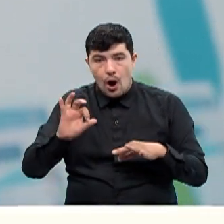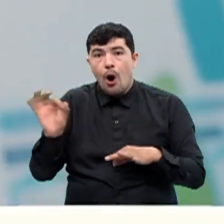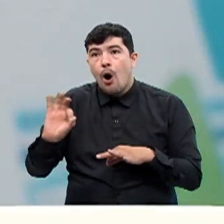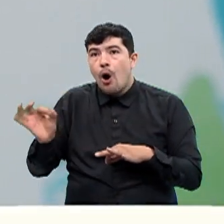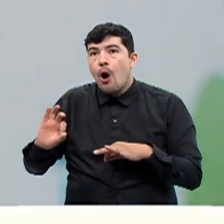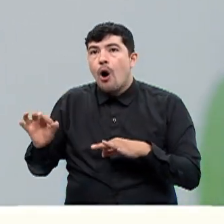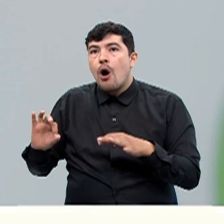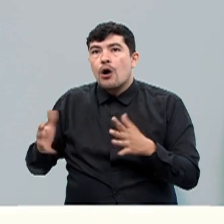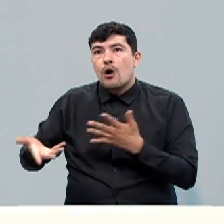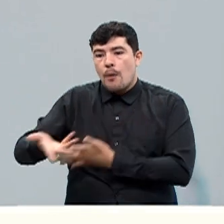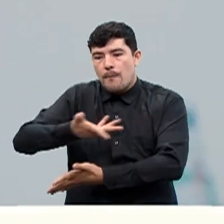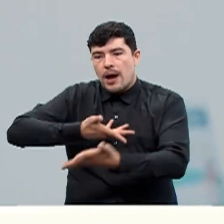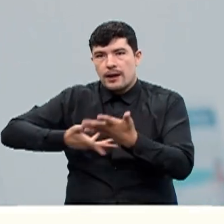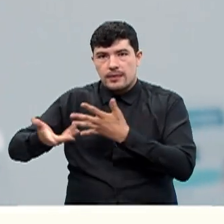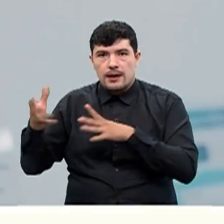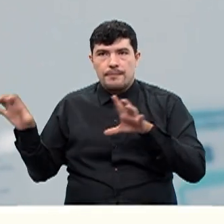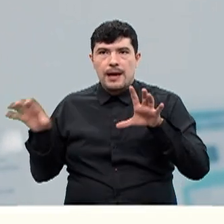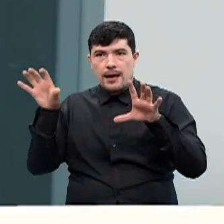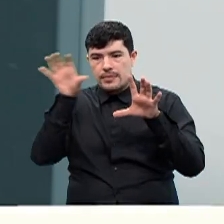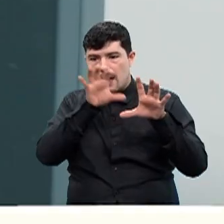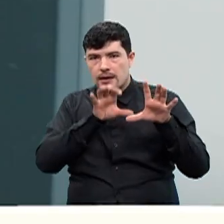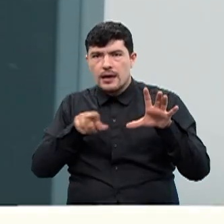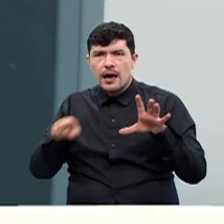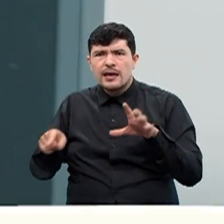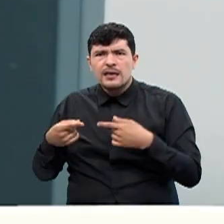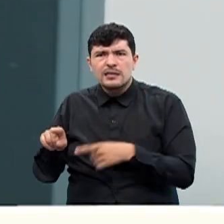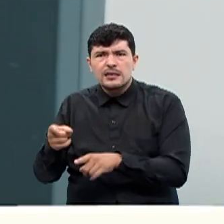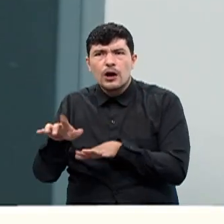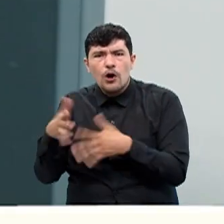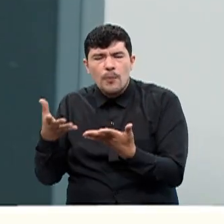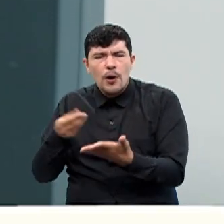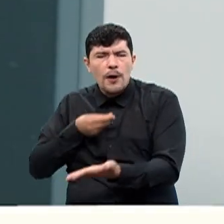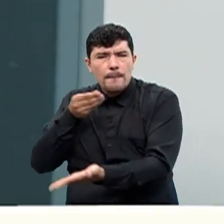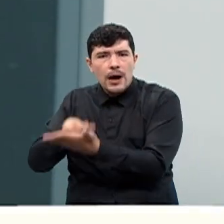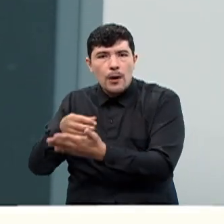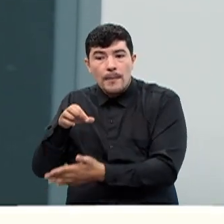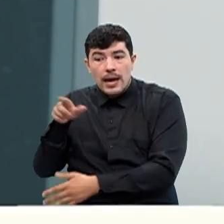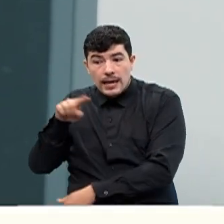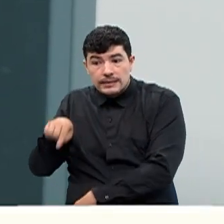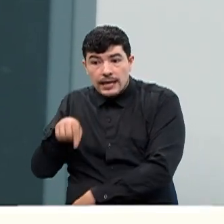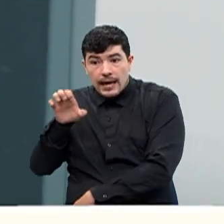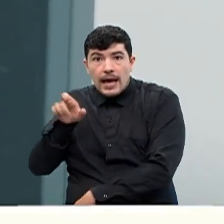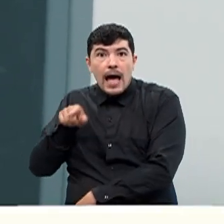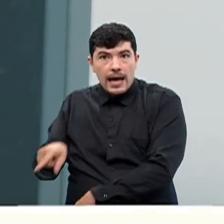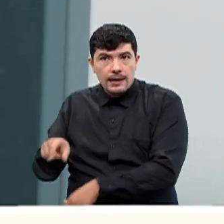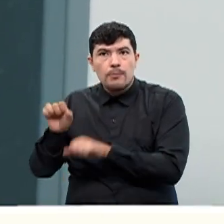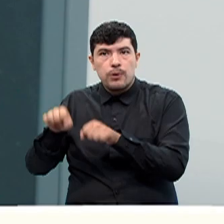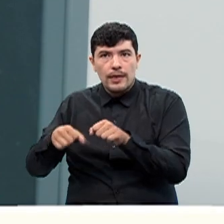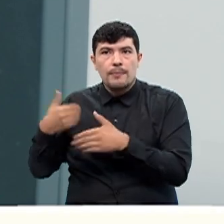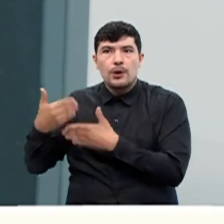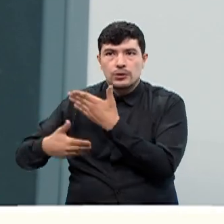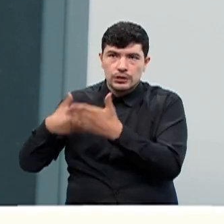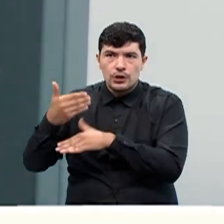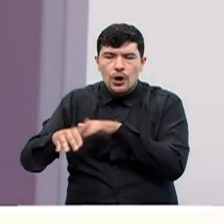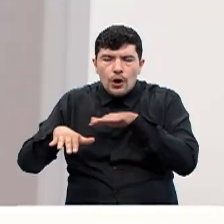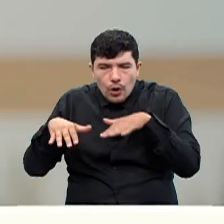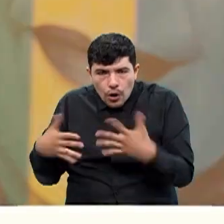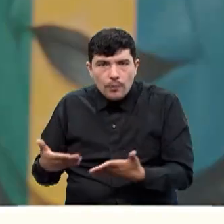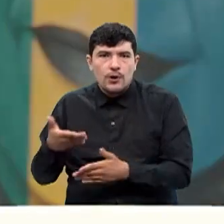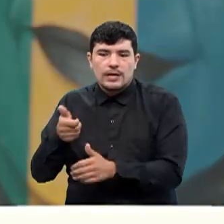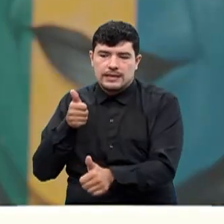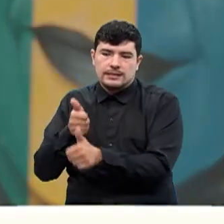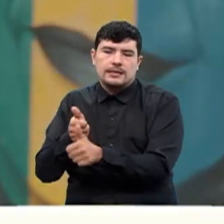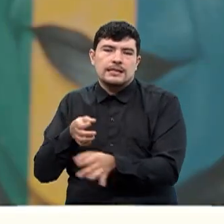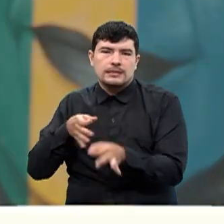pantalla. Si un cliente necesita saber cómo se hace un pago por PC, el técnico le comparte pantalla y le indica el paso a paso de cómo se realiza.